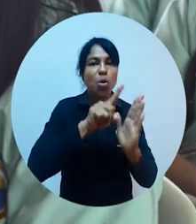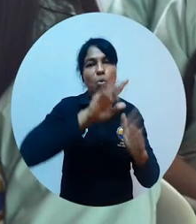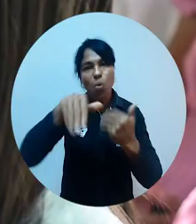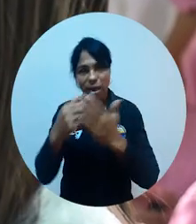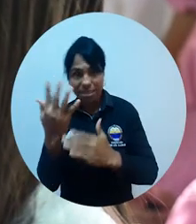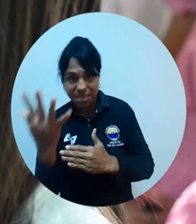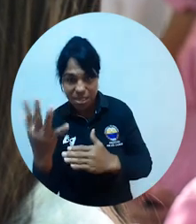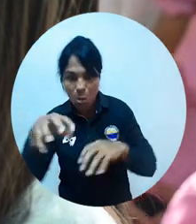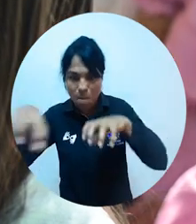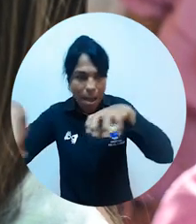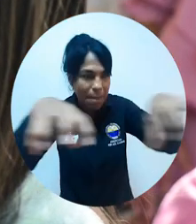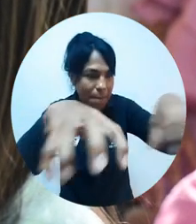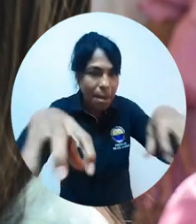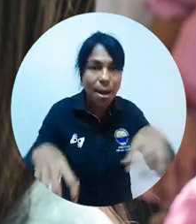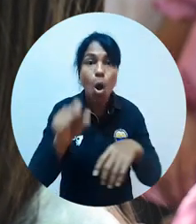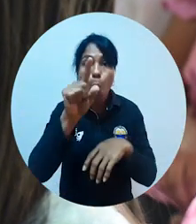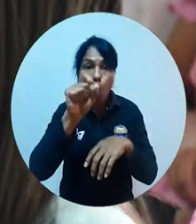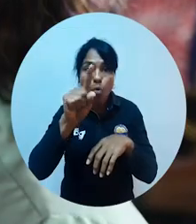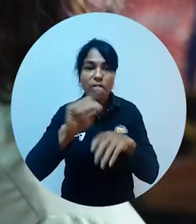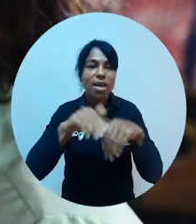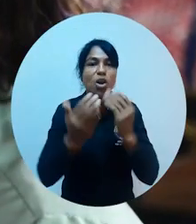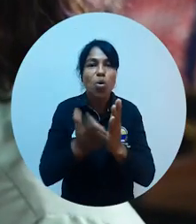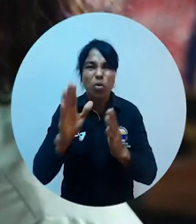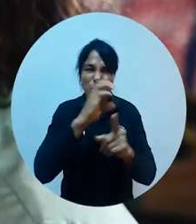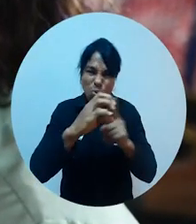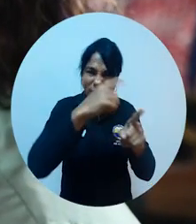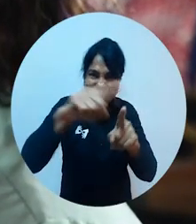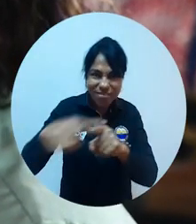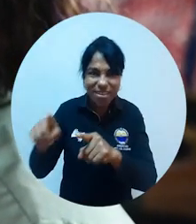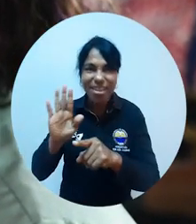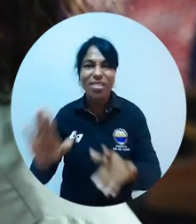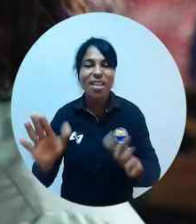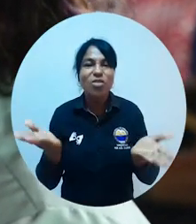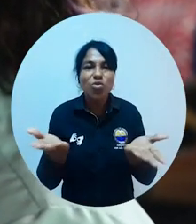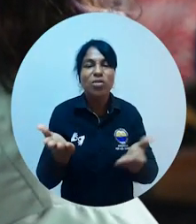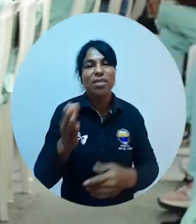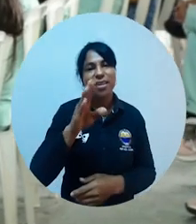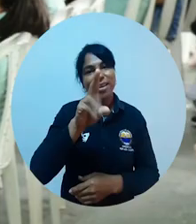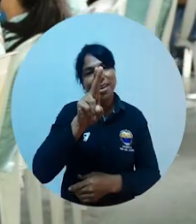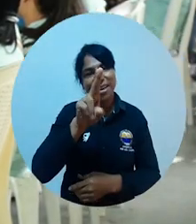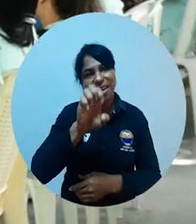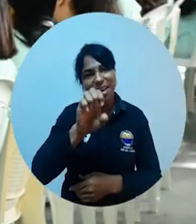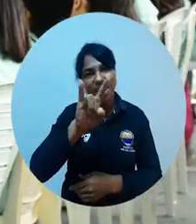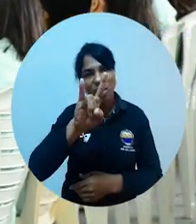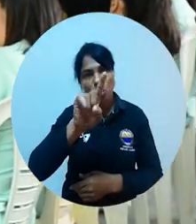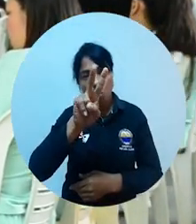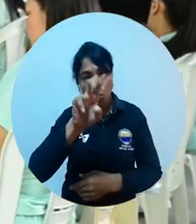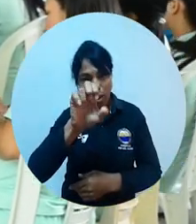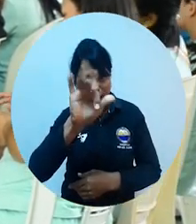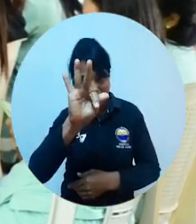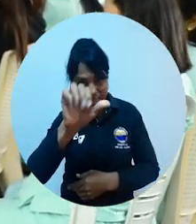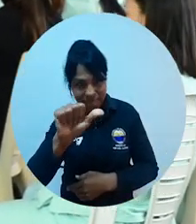1 al 5 y que serán distribuidos en las 11 sedes de la institución etnoeducativa distrital intercultural La Revuelta y dos